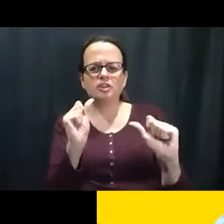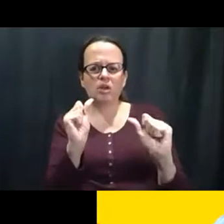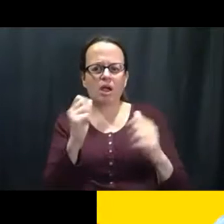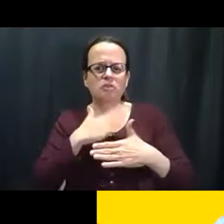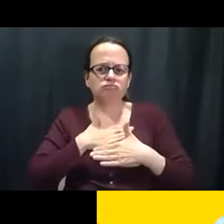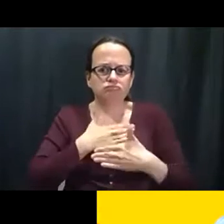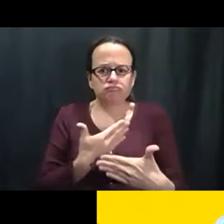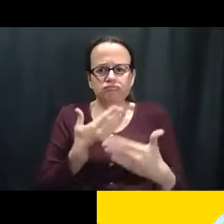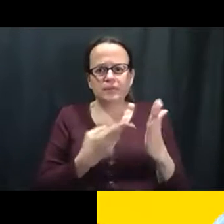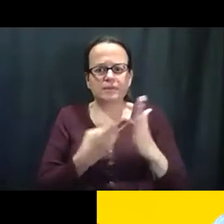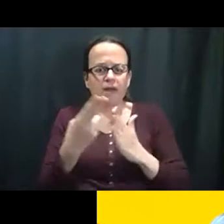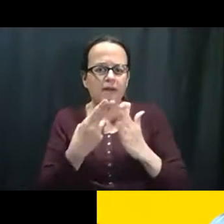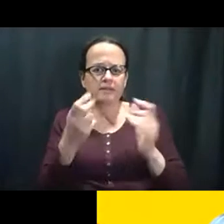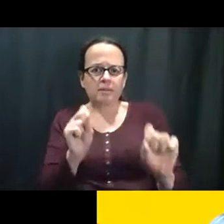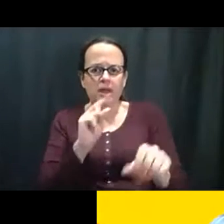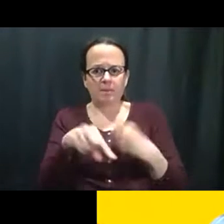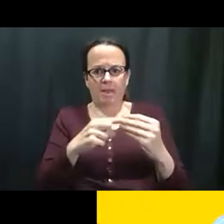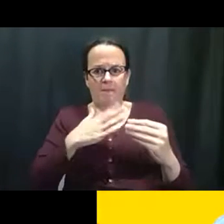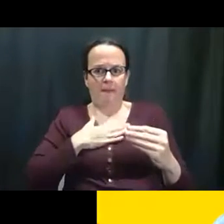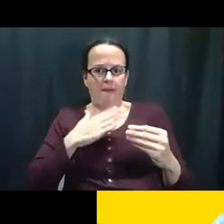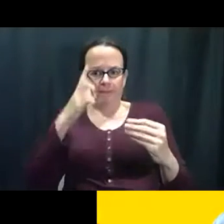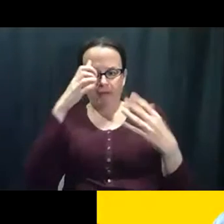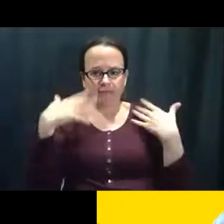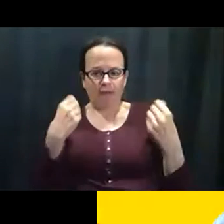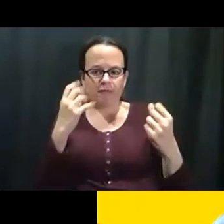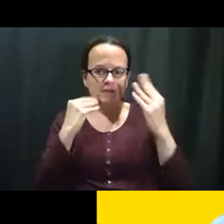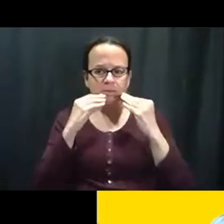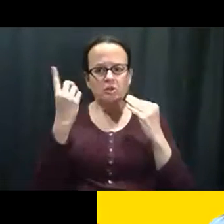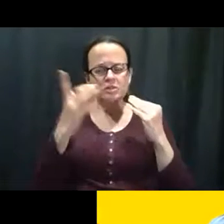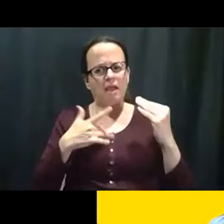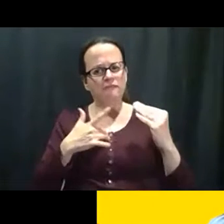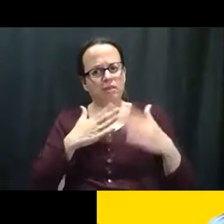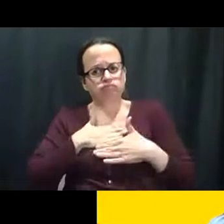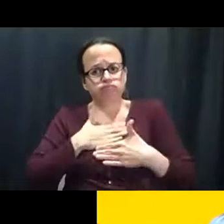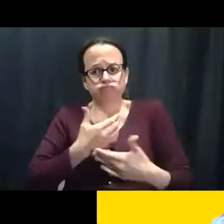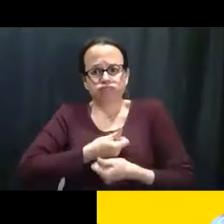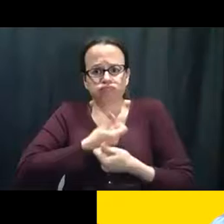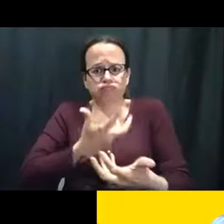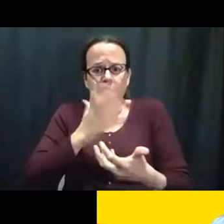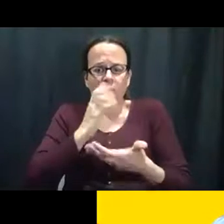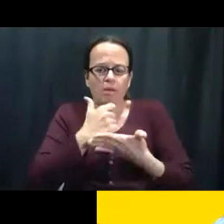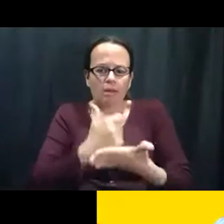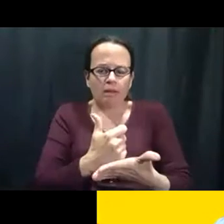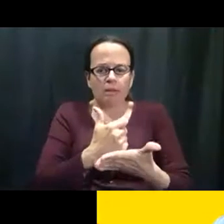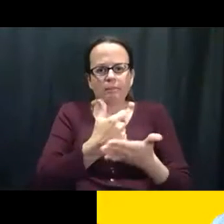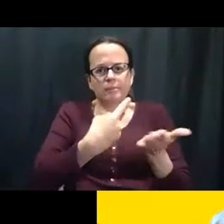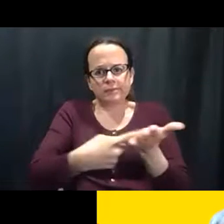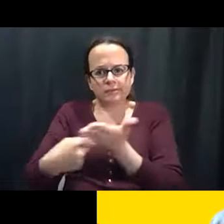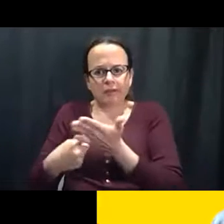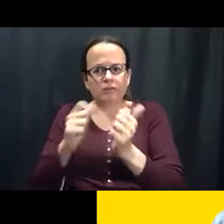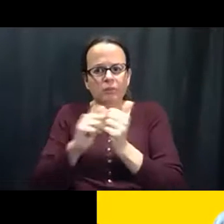Amber. Yo trato, trato de ser tan, tan, tan disponible y, y honesto con esto para